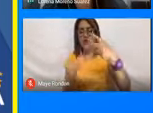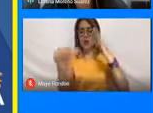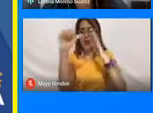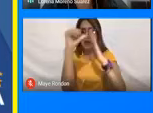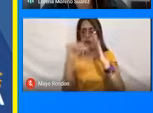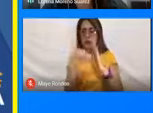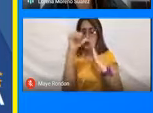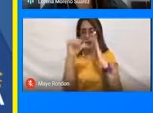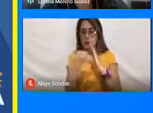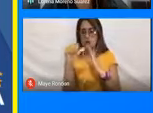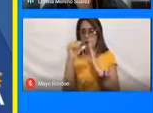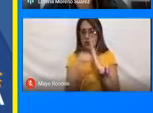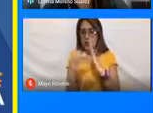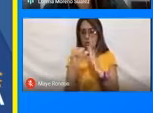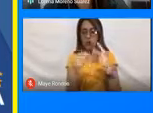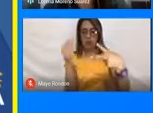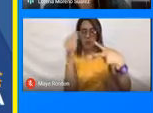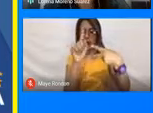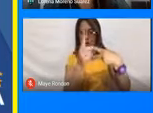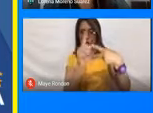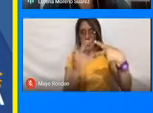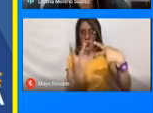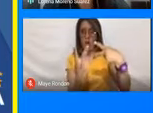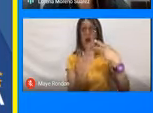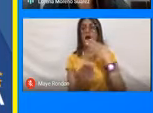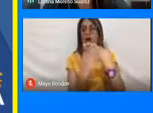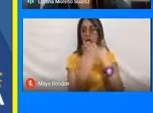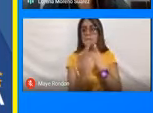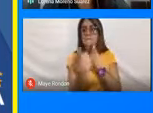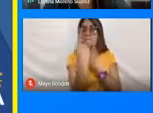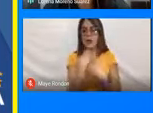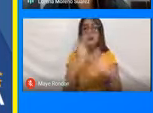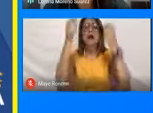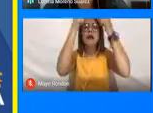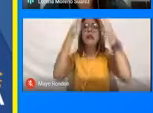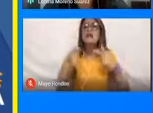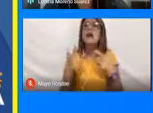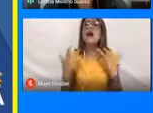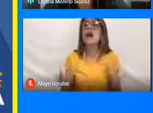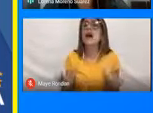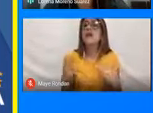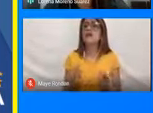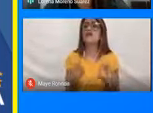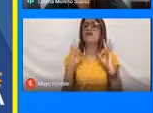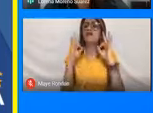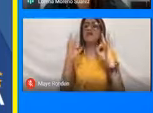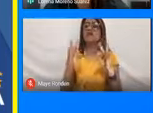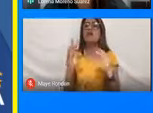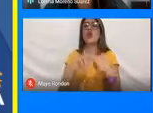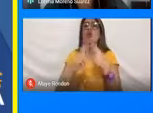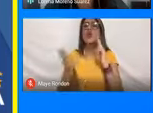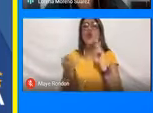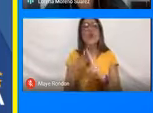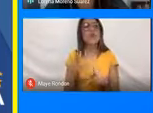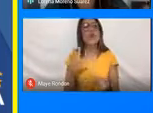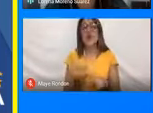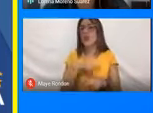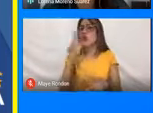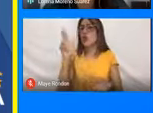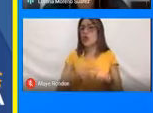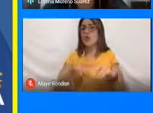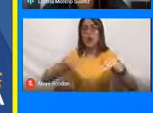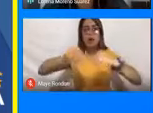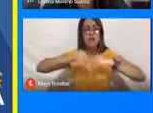nos dicen y nos aseguran que el Estado nos va a garantizar el poder transitar dentro de nuestro